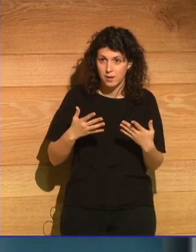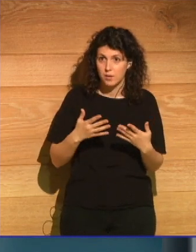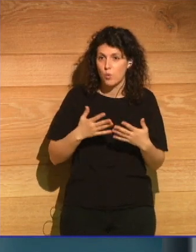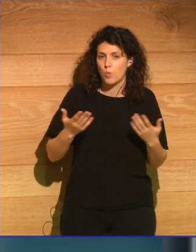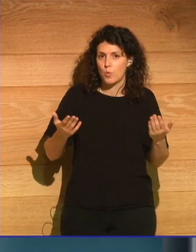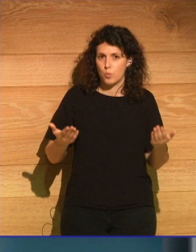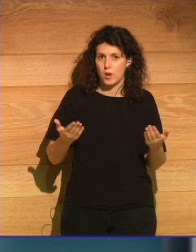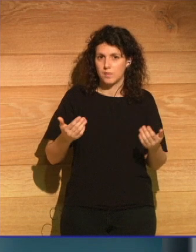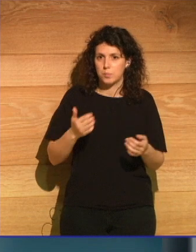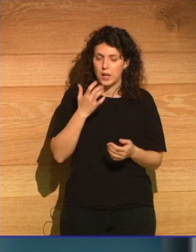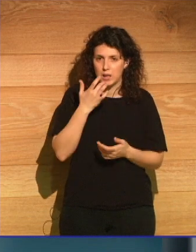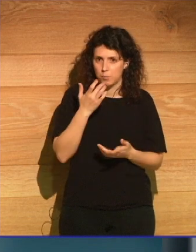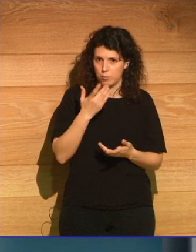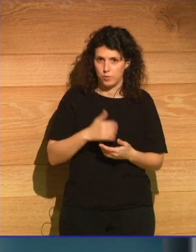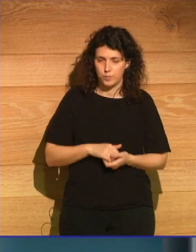desastres